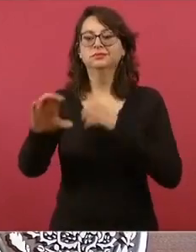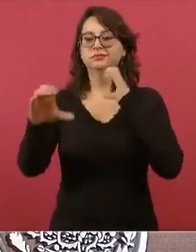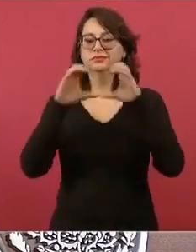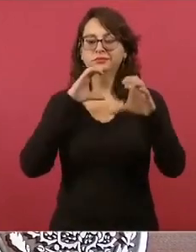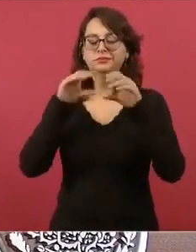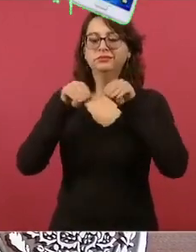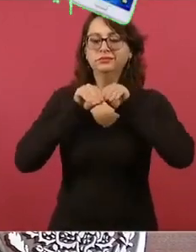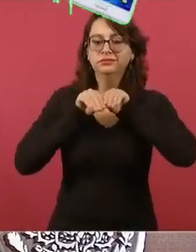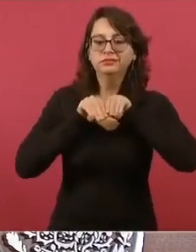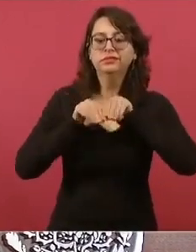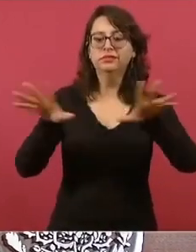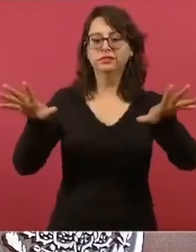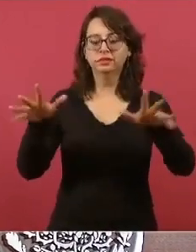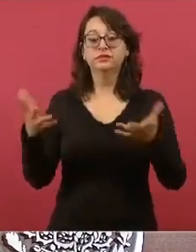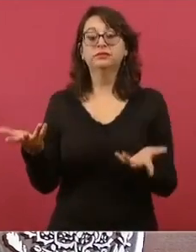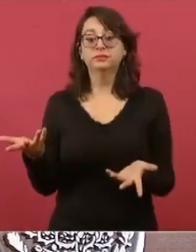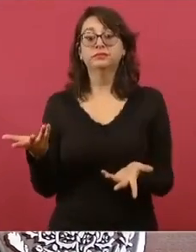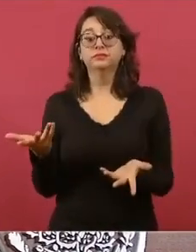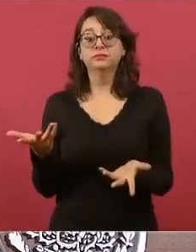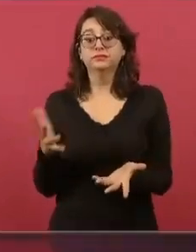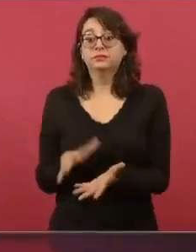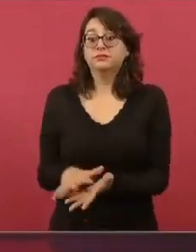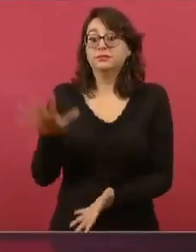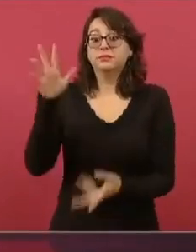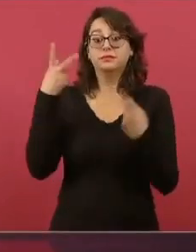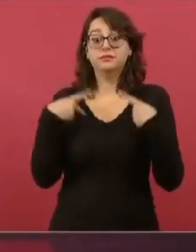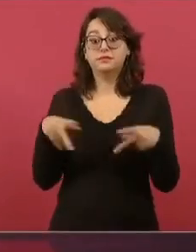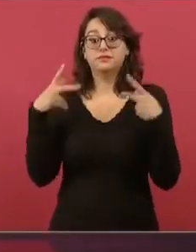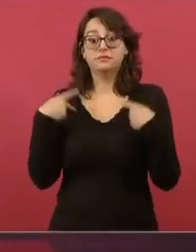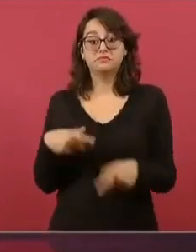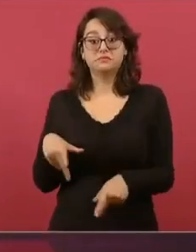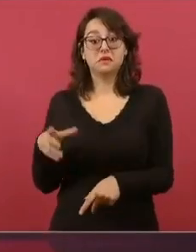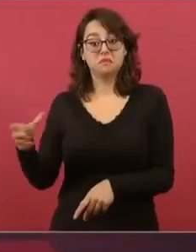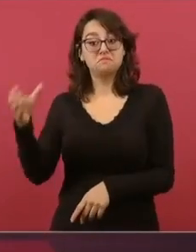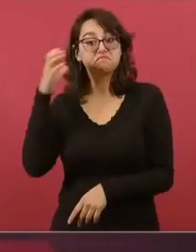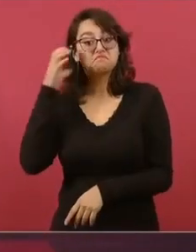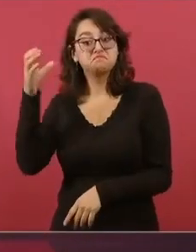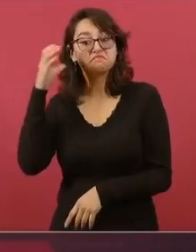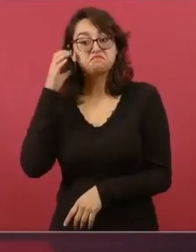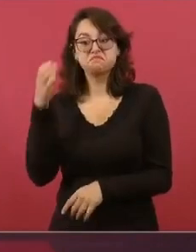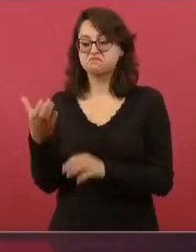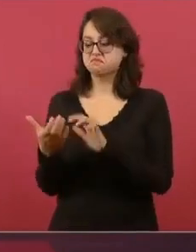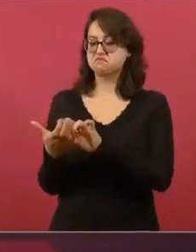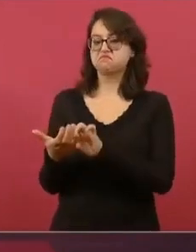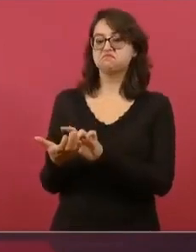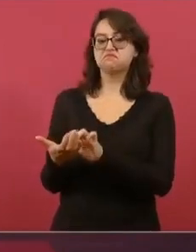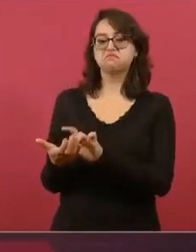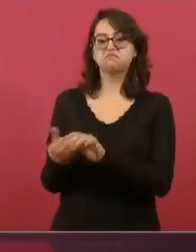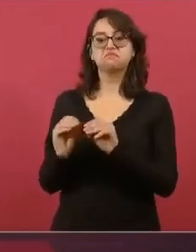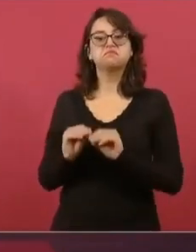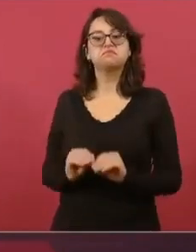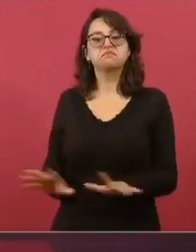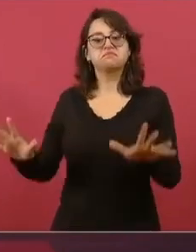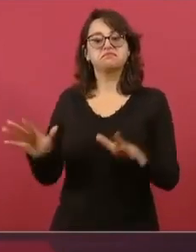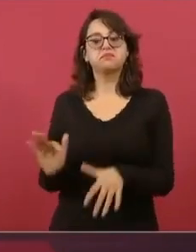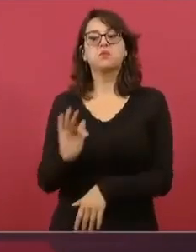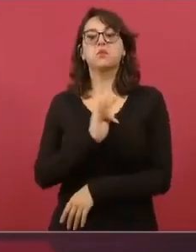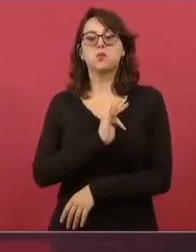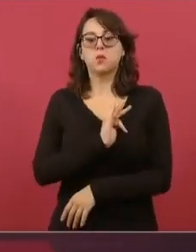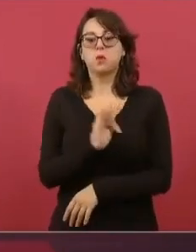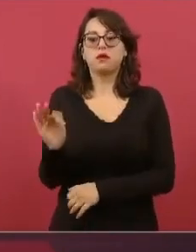celular y pueden ayudar, todos participando,